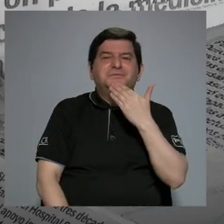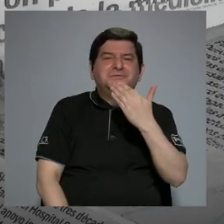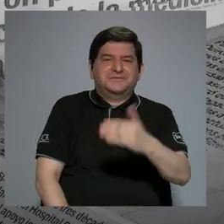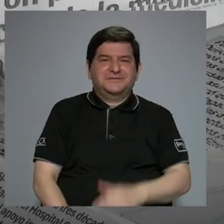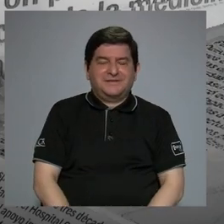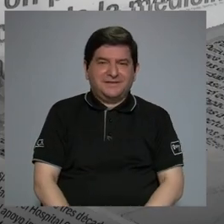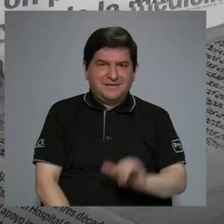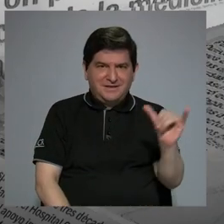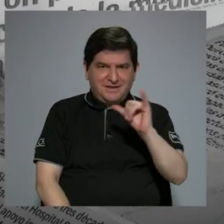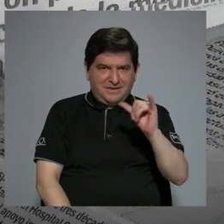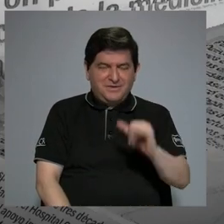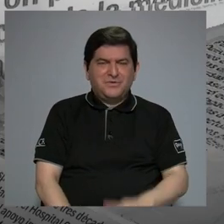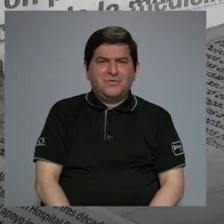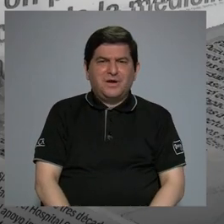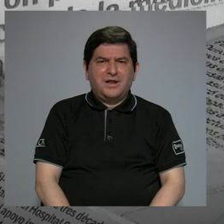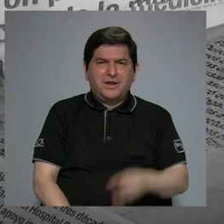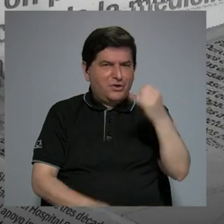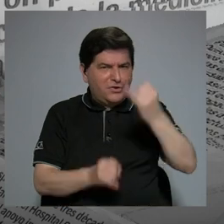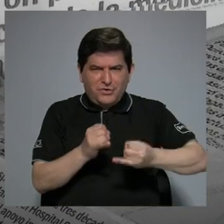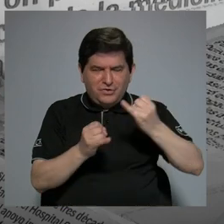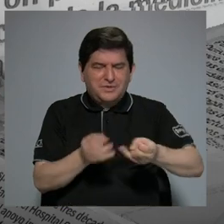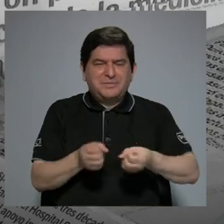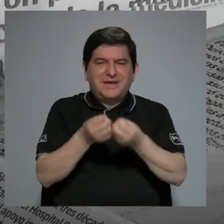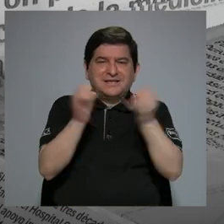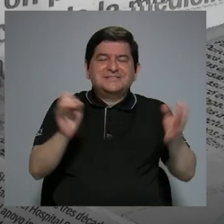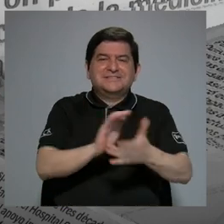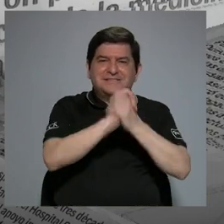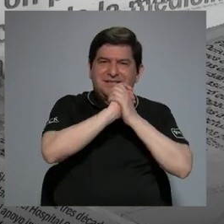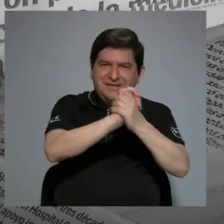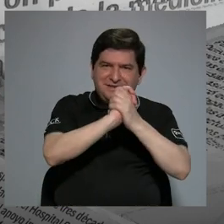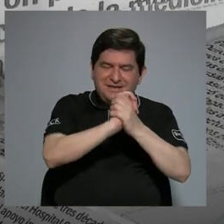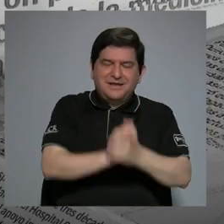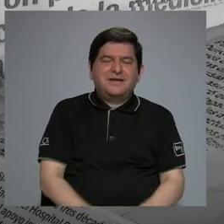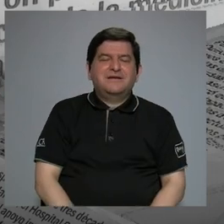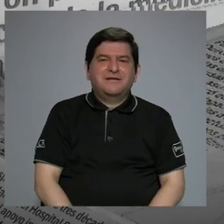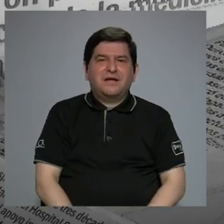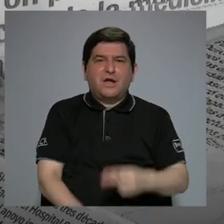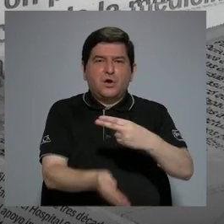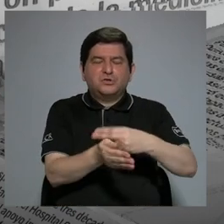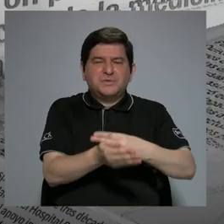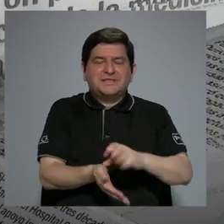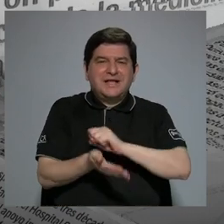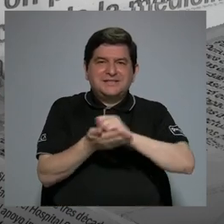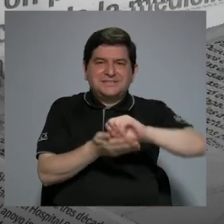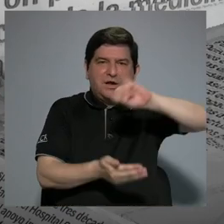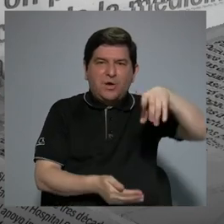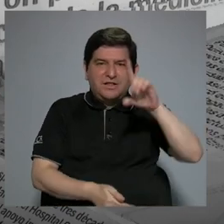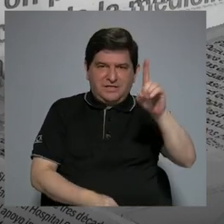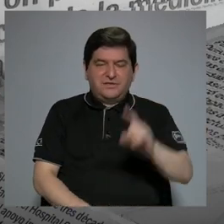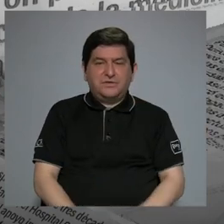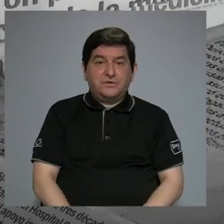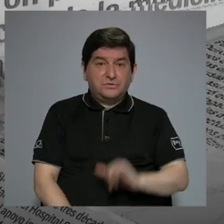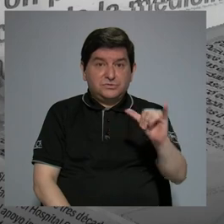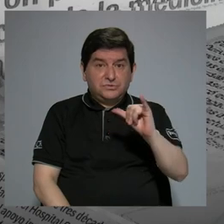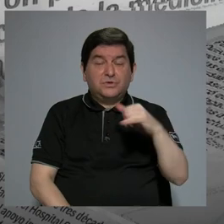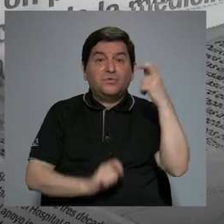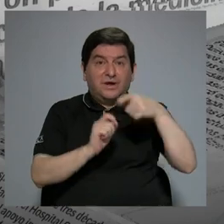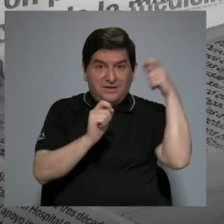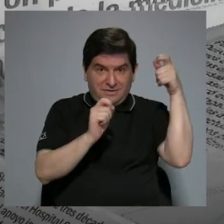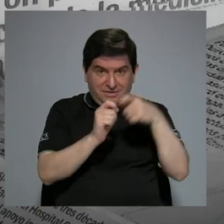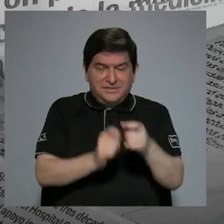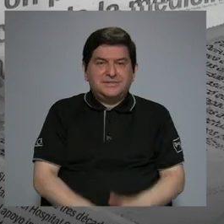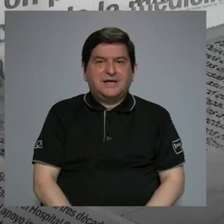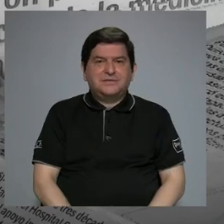y también no quiero terminar sin felicitar al Hospital San Juan de Dios que me enteré que también precisamente